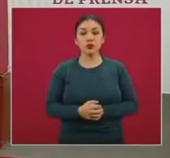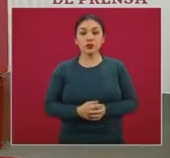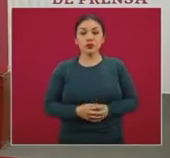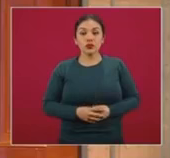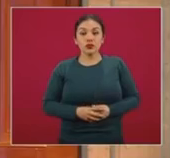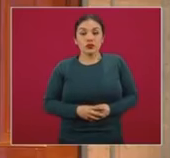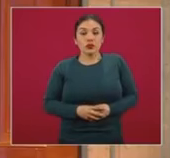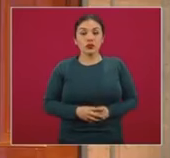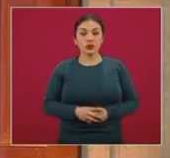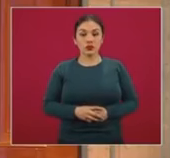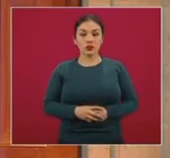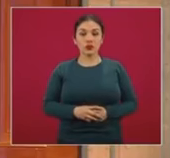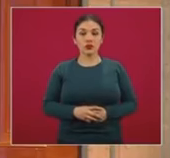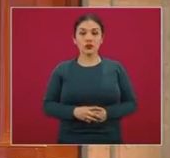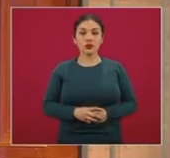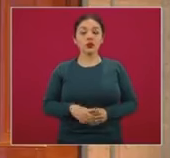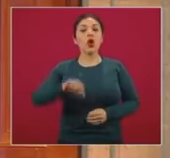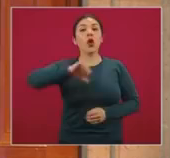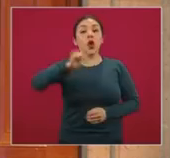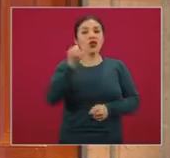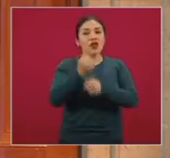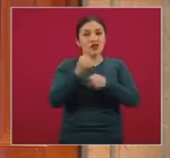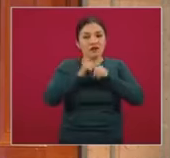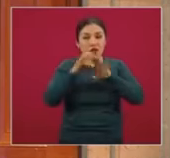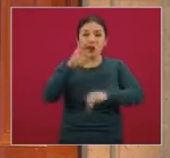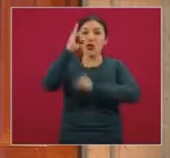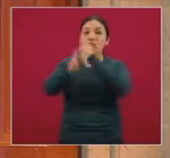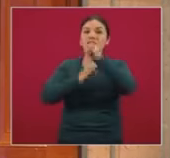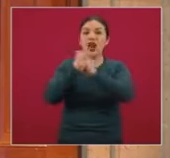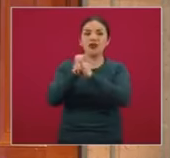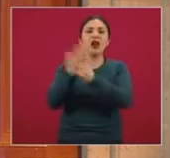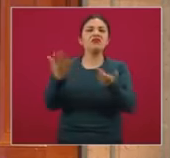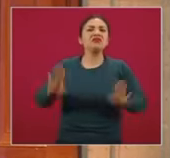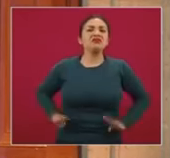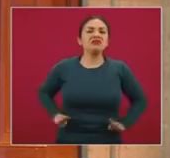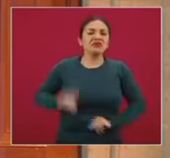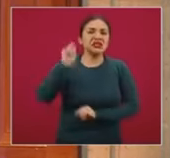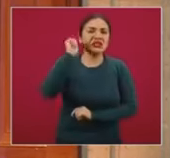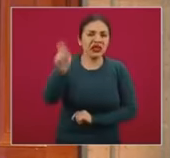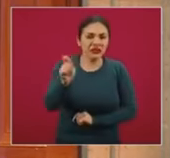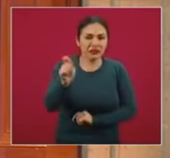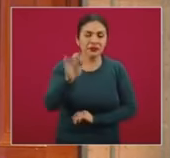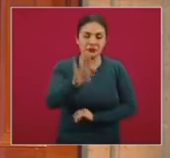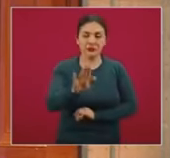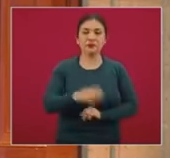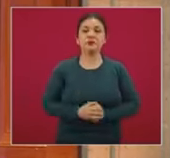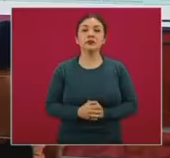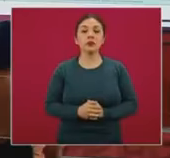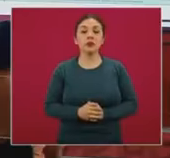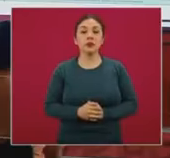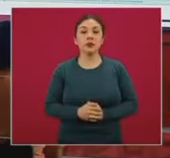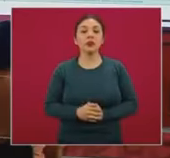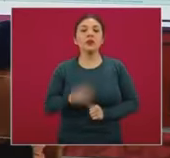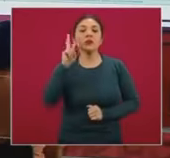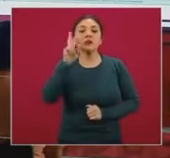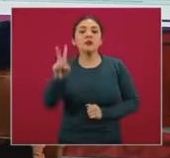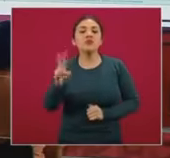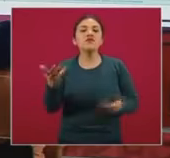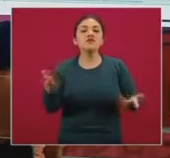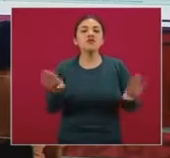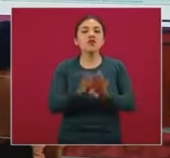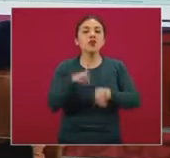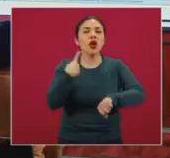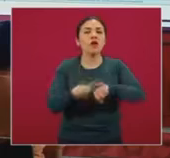pasar a un componente de información internacional. Vamos a actualizar el comportamiento